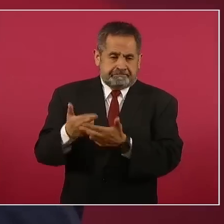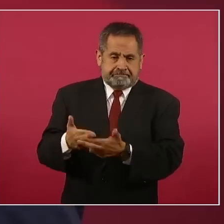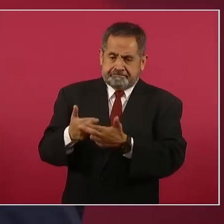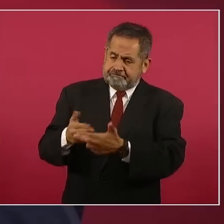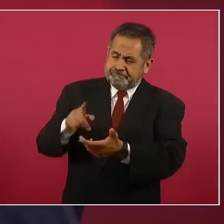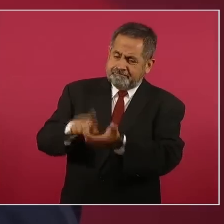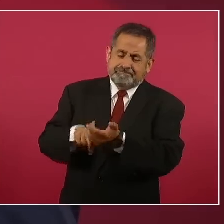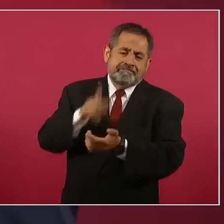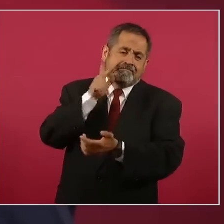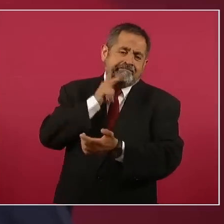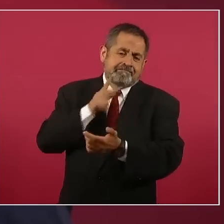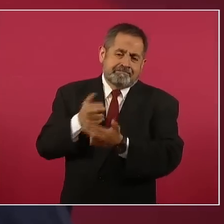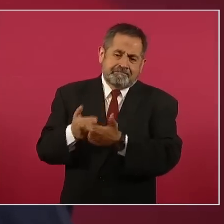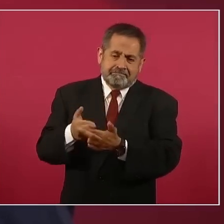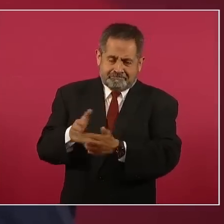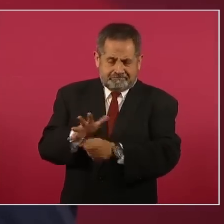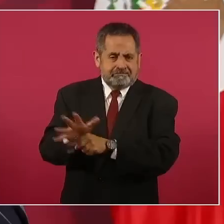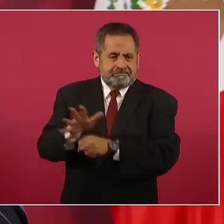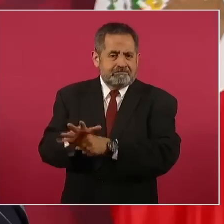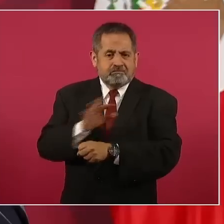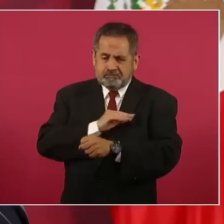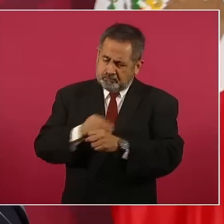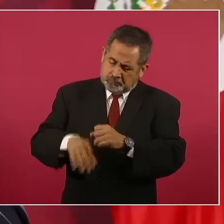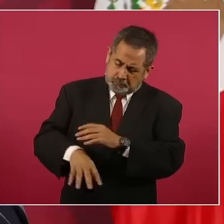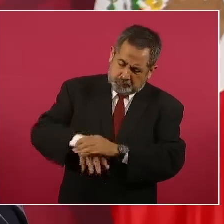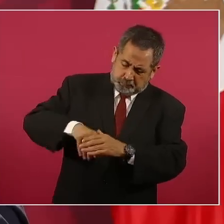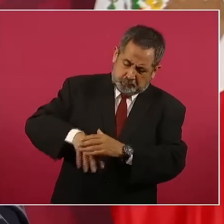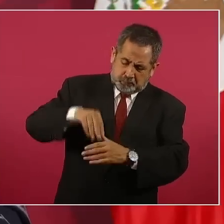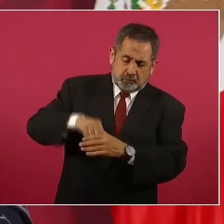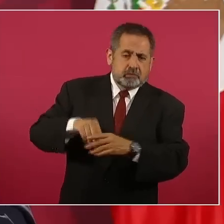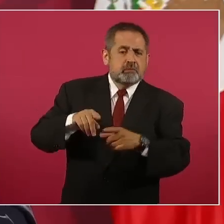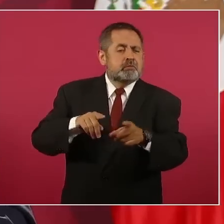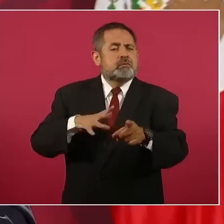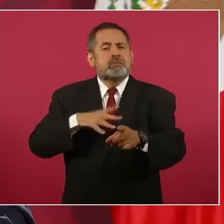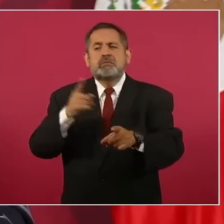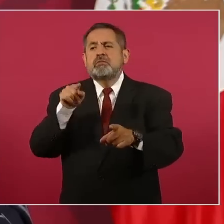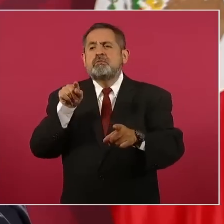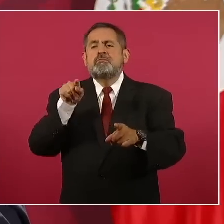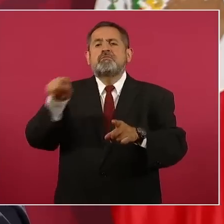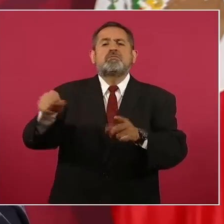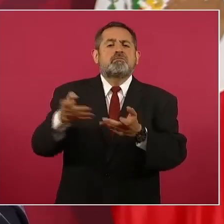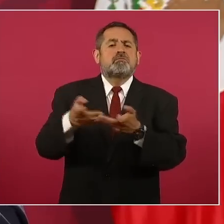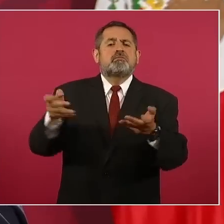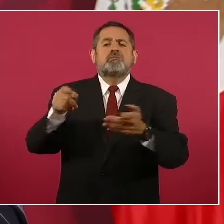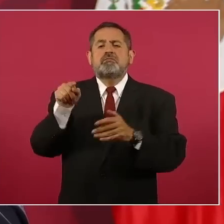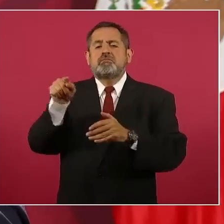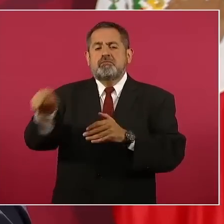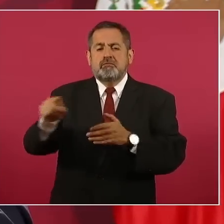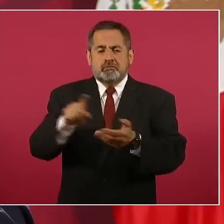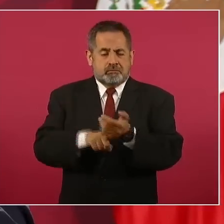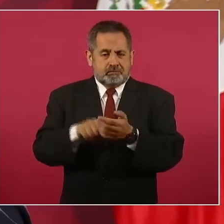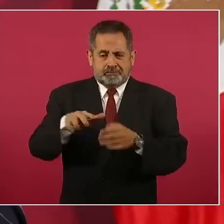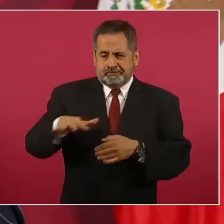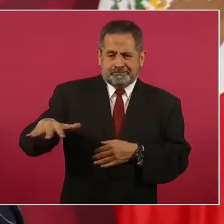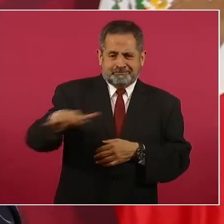potencial. Hay un campo, Sama,